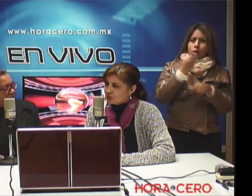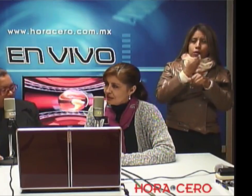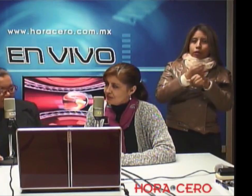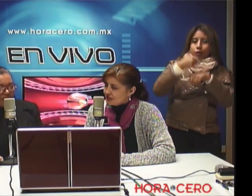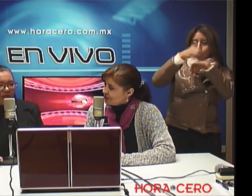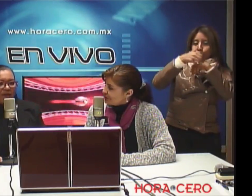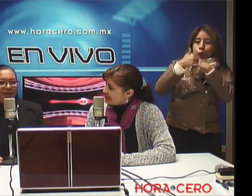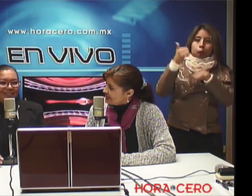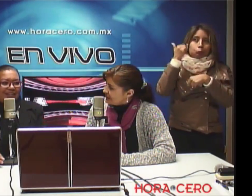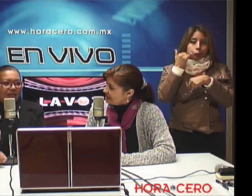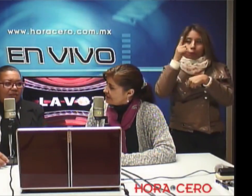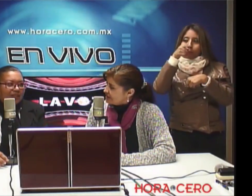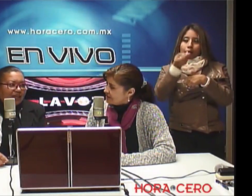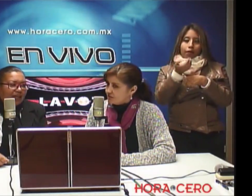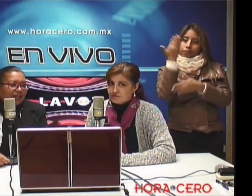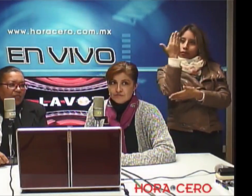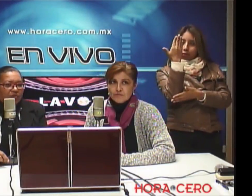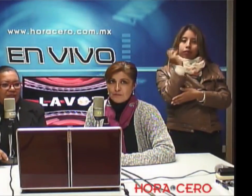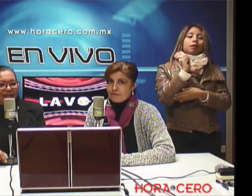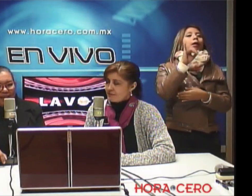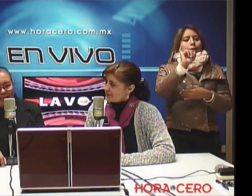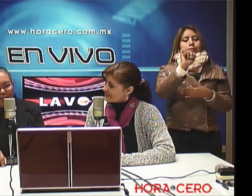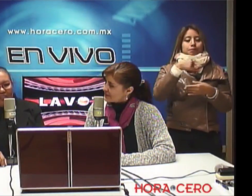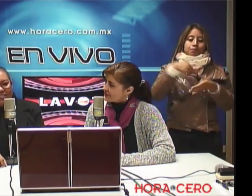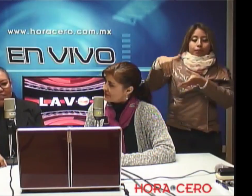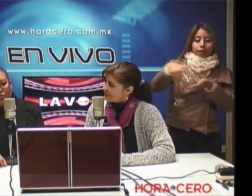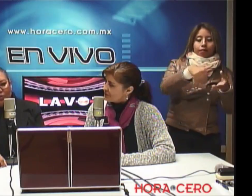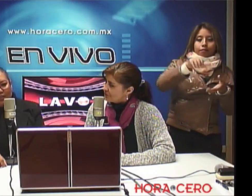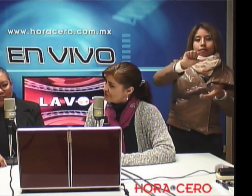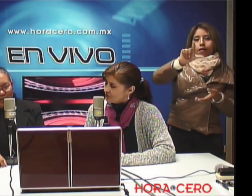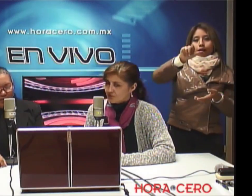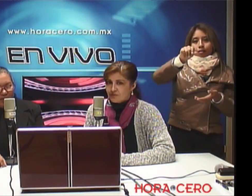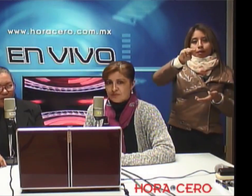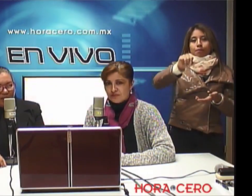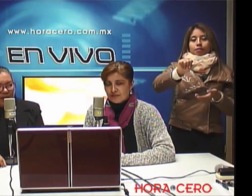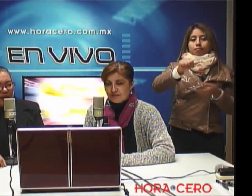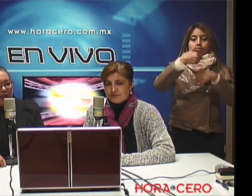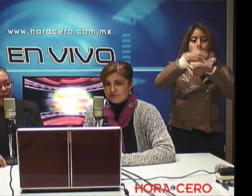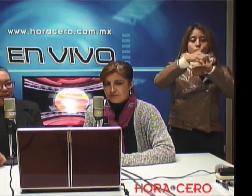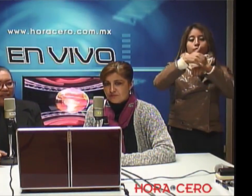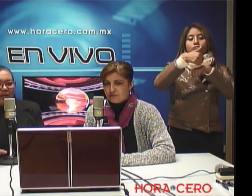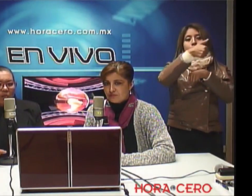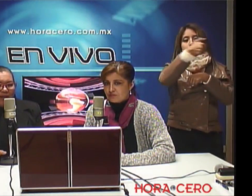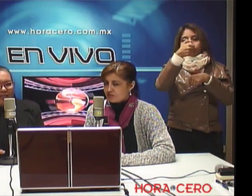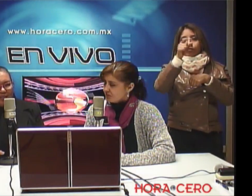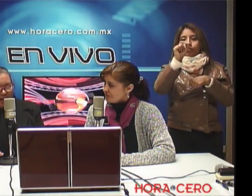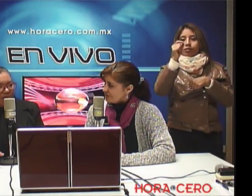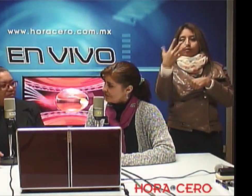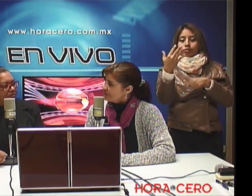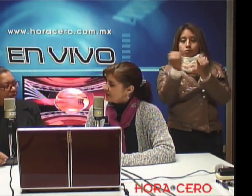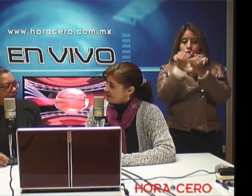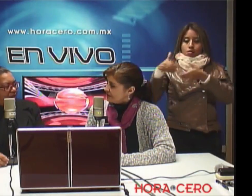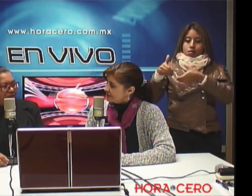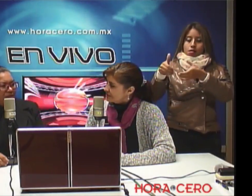puede acudir y pedir informes? Sí, claro que sí. Estamos en calle Aldama 625, entre Juárez e